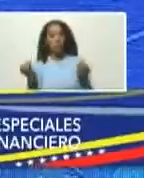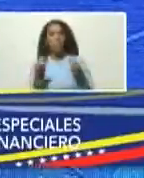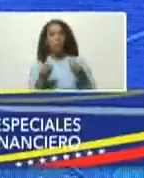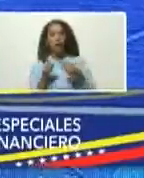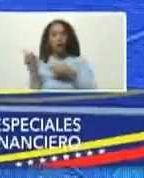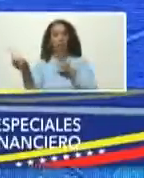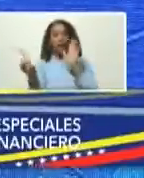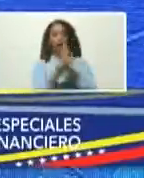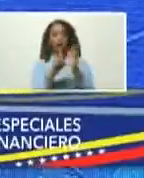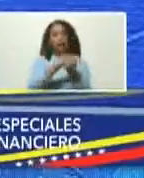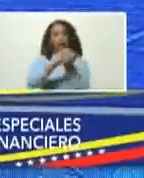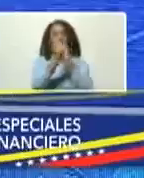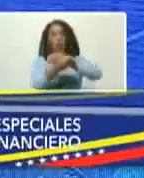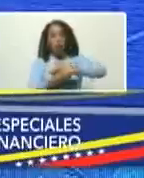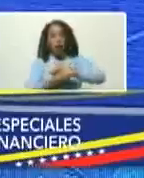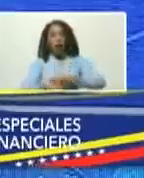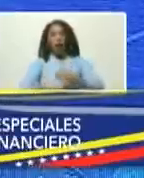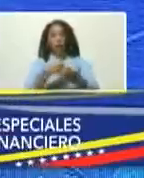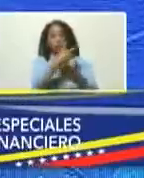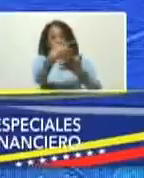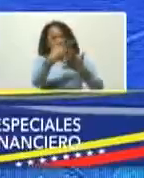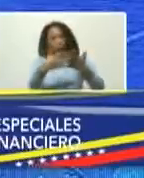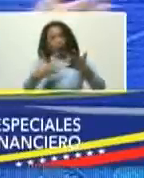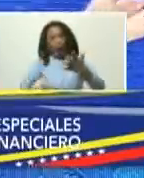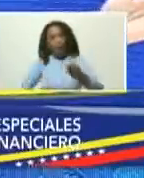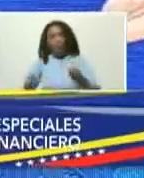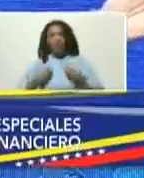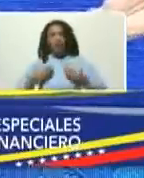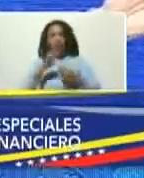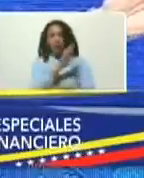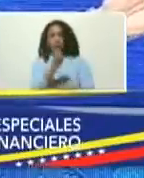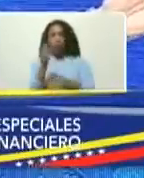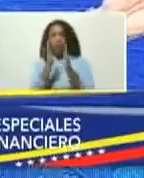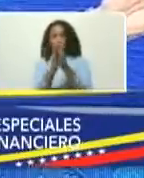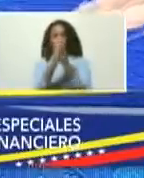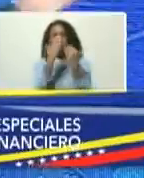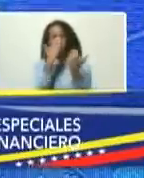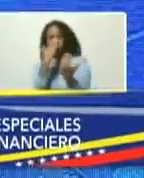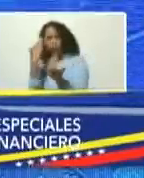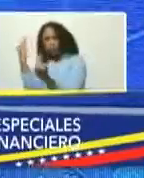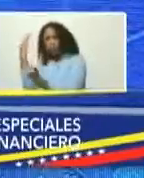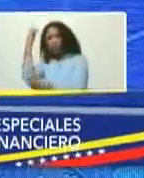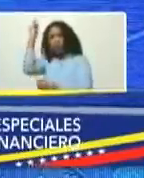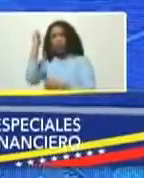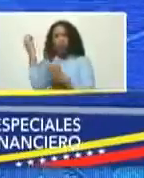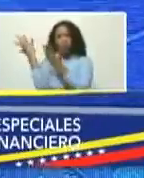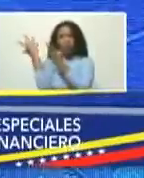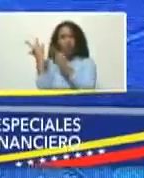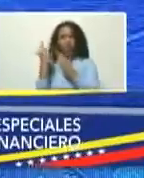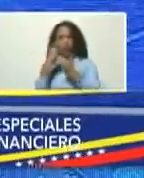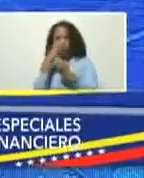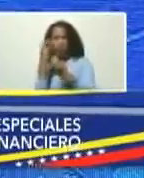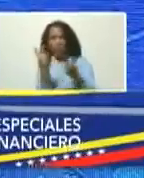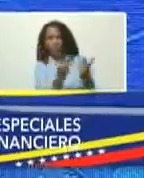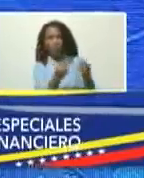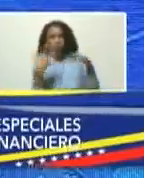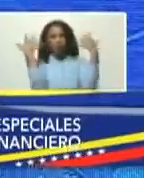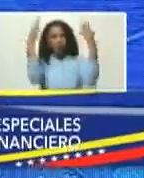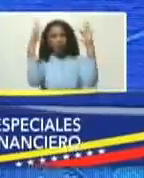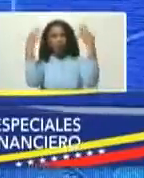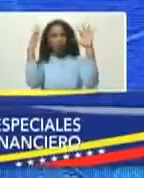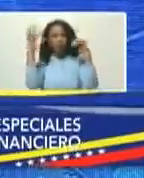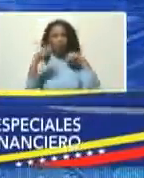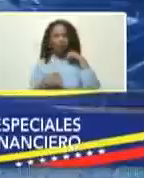esta ley se convierta en letra viva de la República. Por favor, diputado Jesús Faría, bienvenido, malo, aplauso.